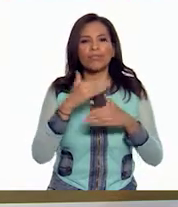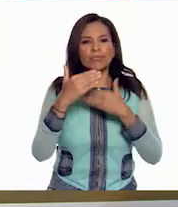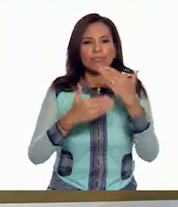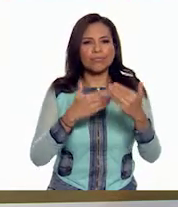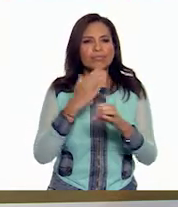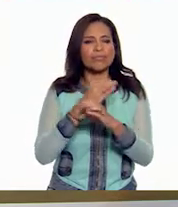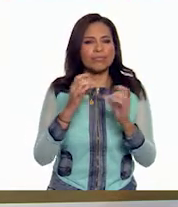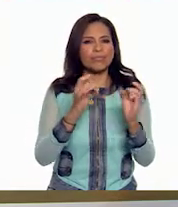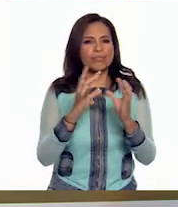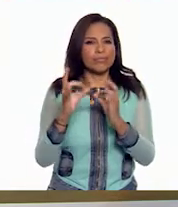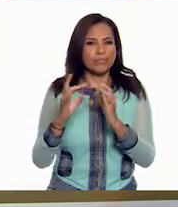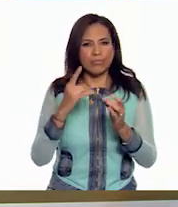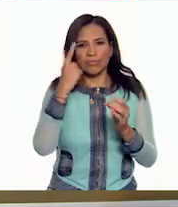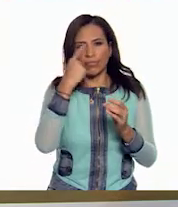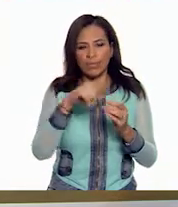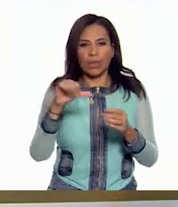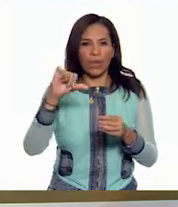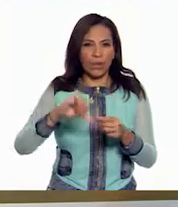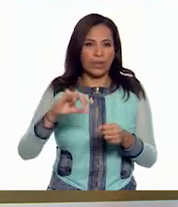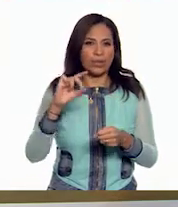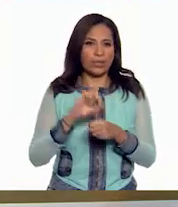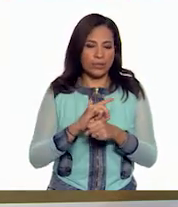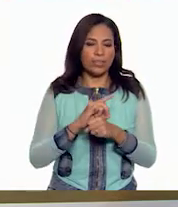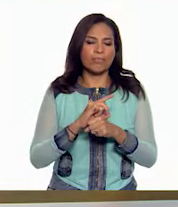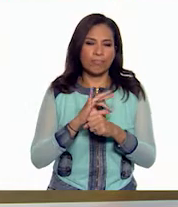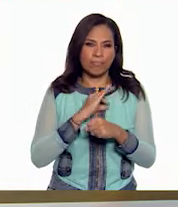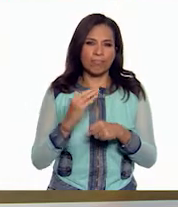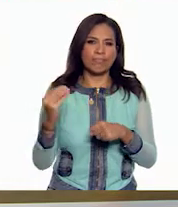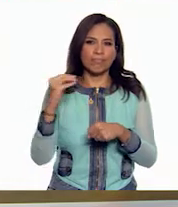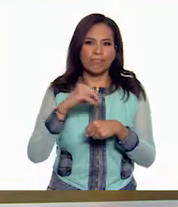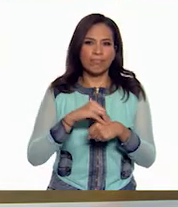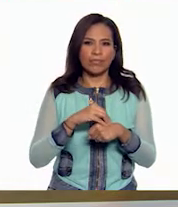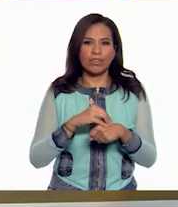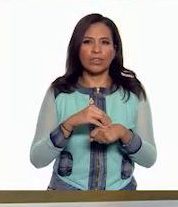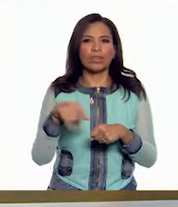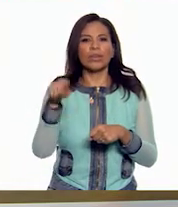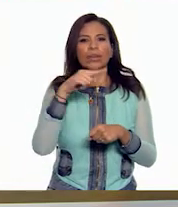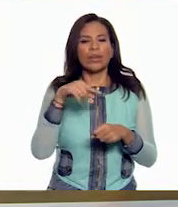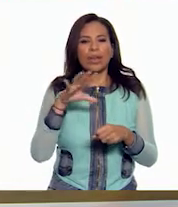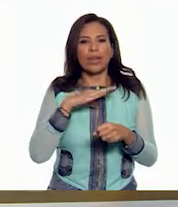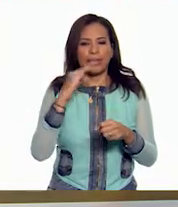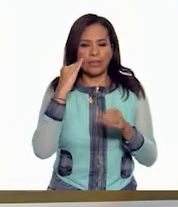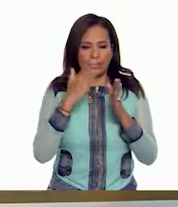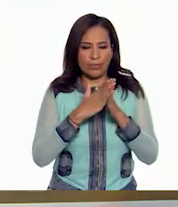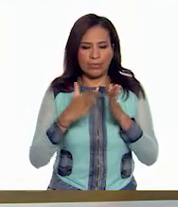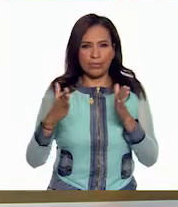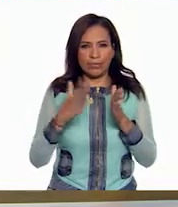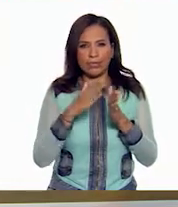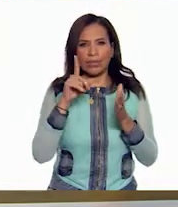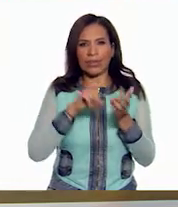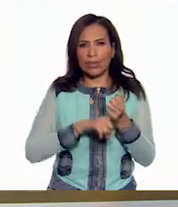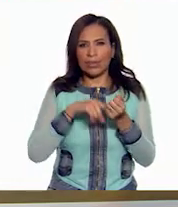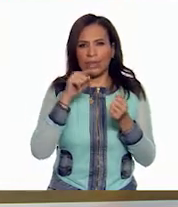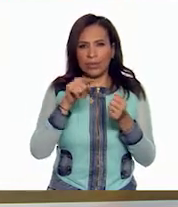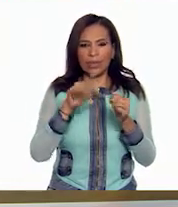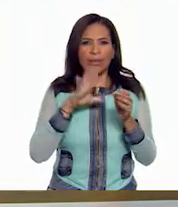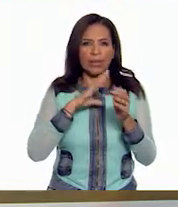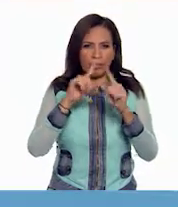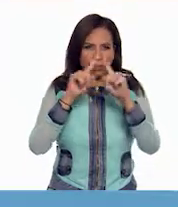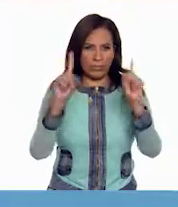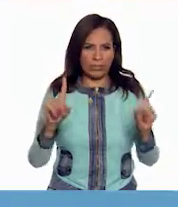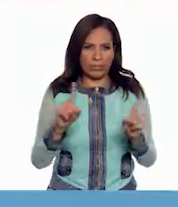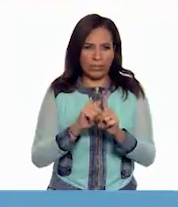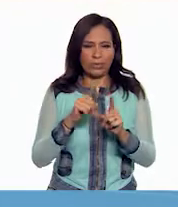de acontecimientos que nos llevan hasta el día de hoy, colocaremos nuestra línea del tiempo en el pizarrón. ¡Excelente!